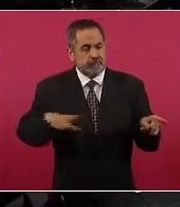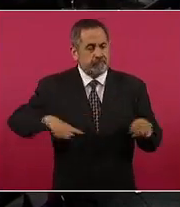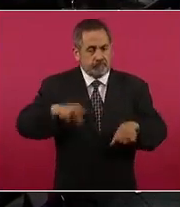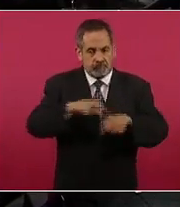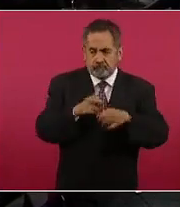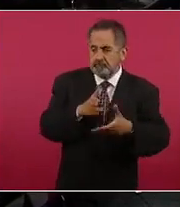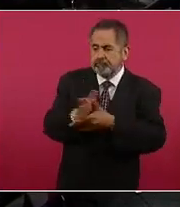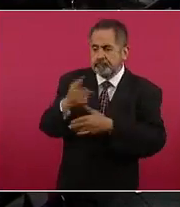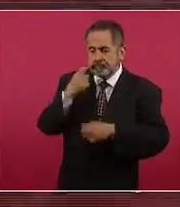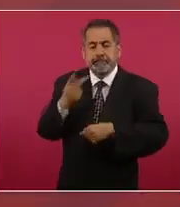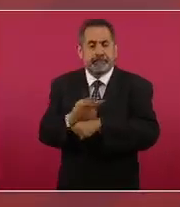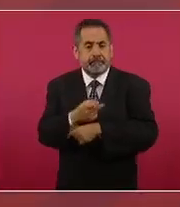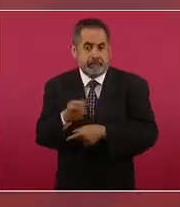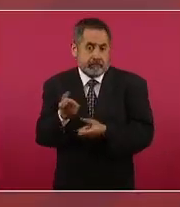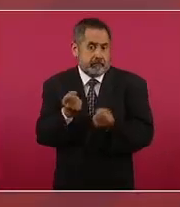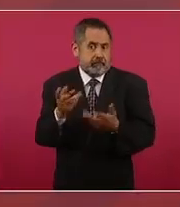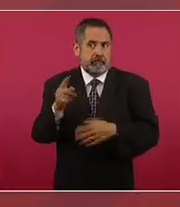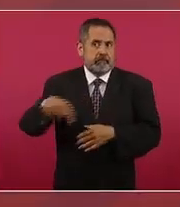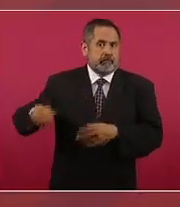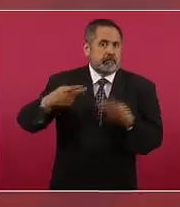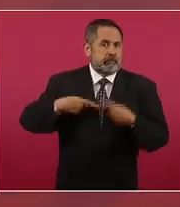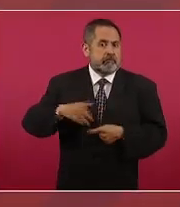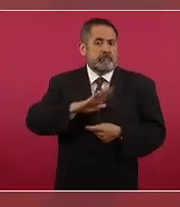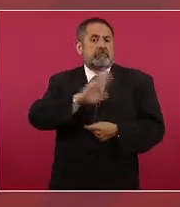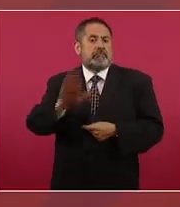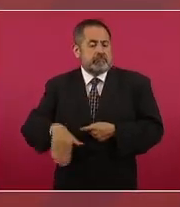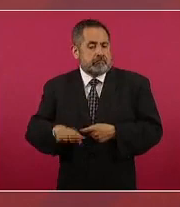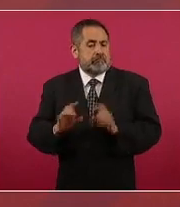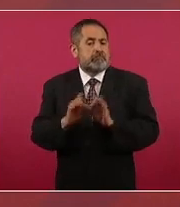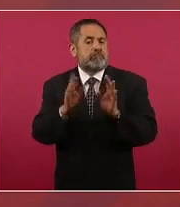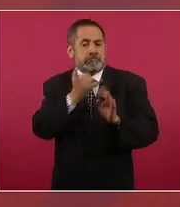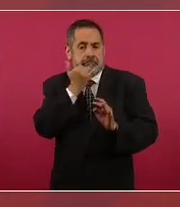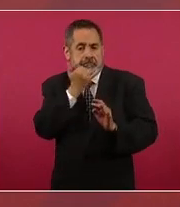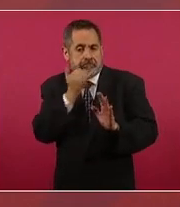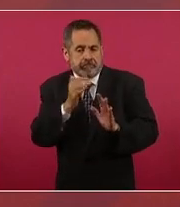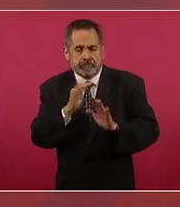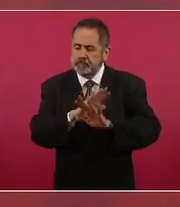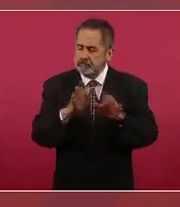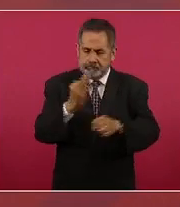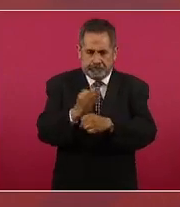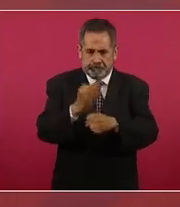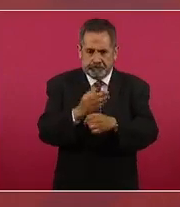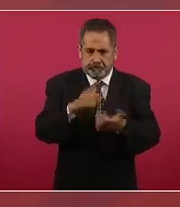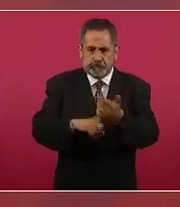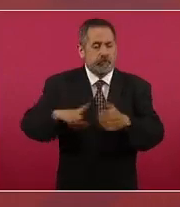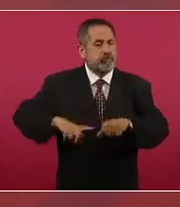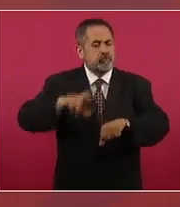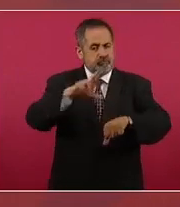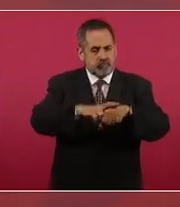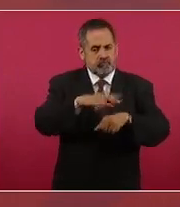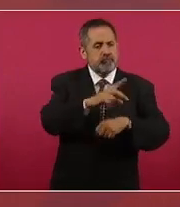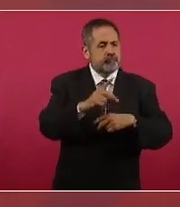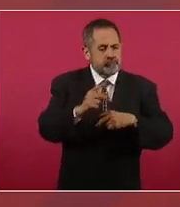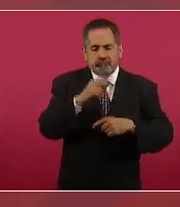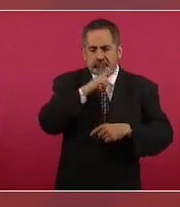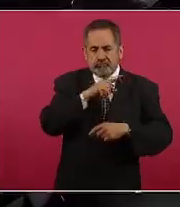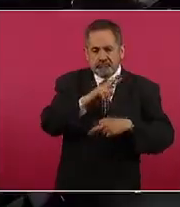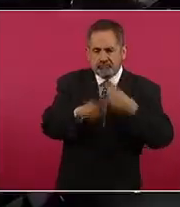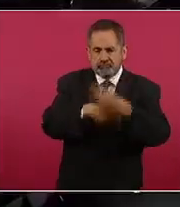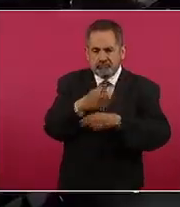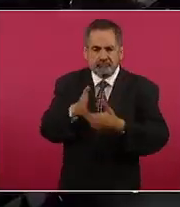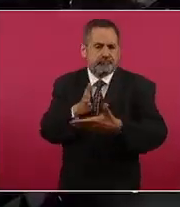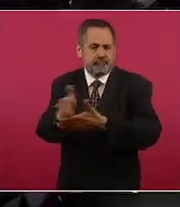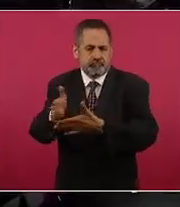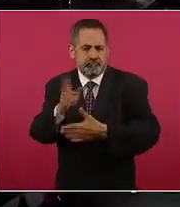de personas. Entonces, creo que el gobernador va a actuar lo más pronto posible.